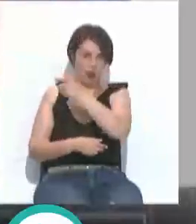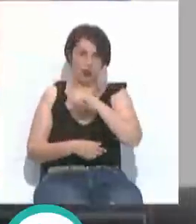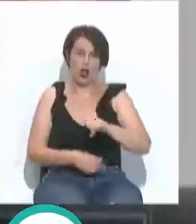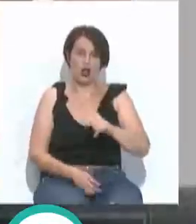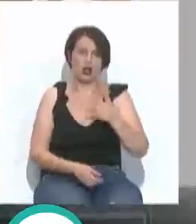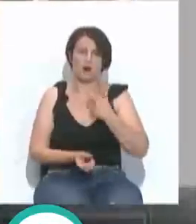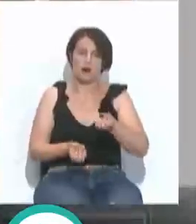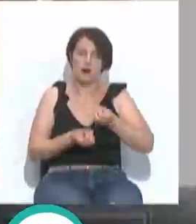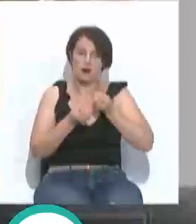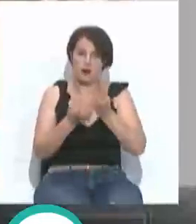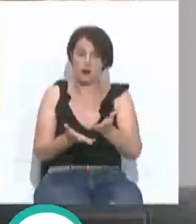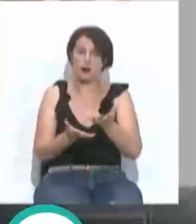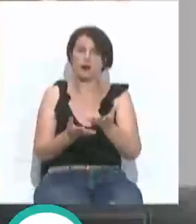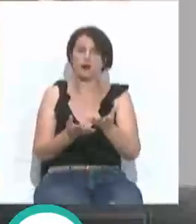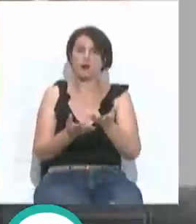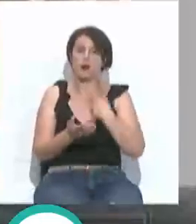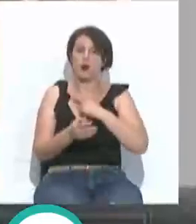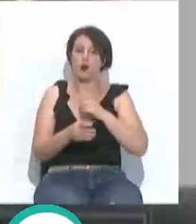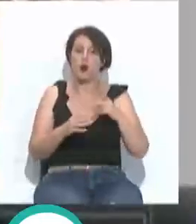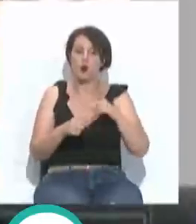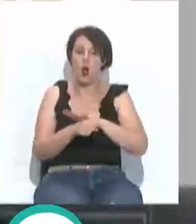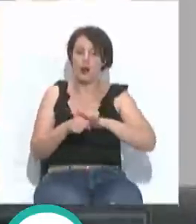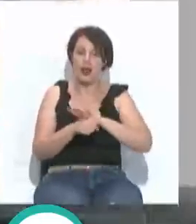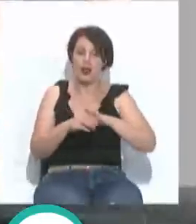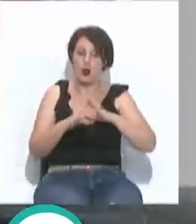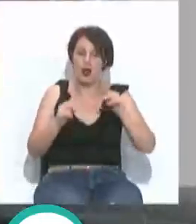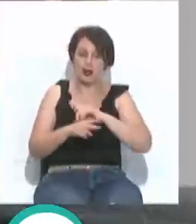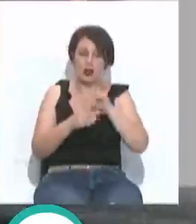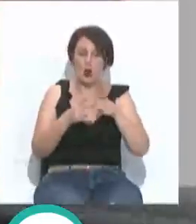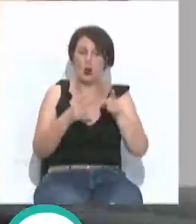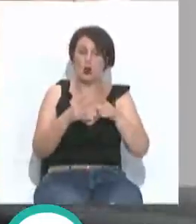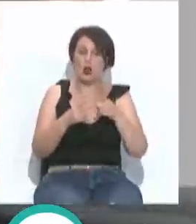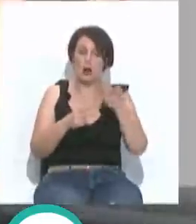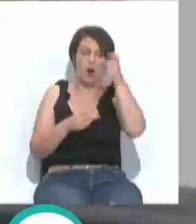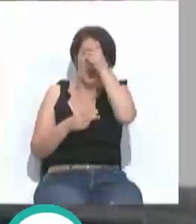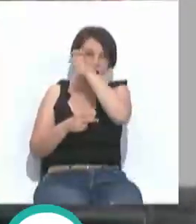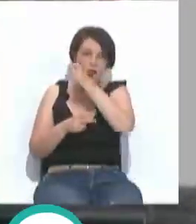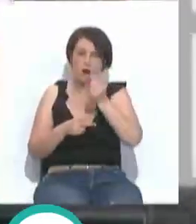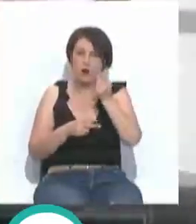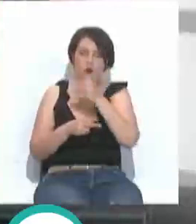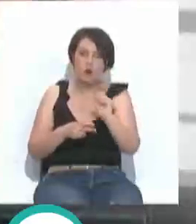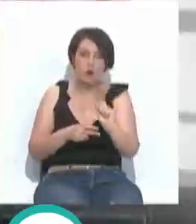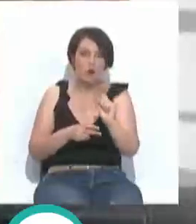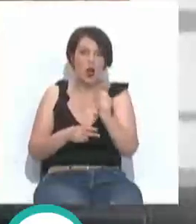esta declaración, que somos la segunda provincia de Andalucía con el mayor número de municipios